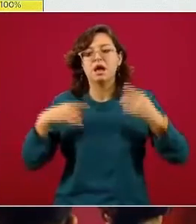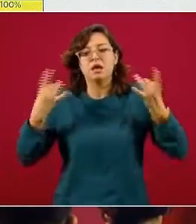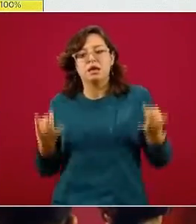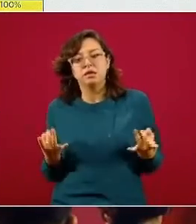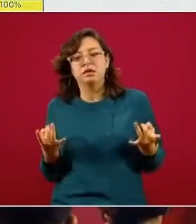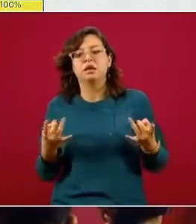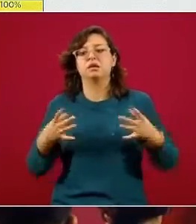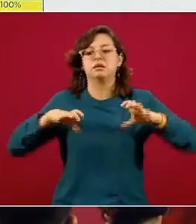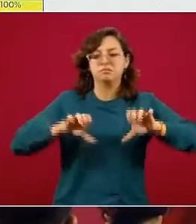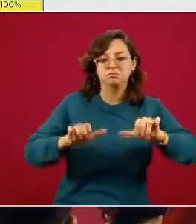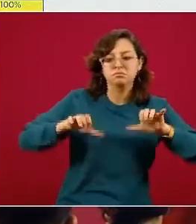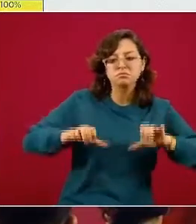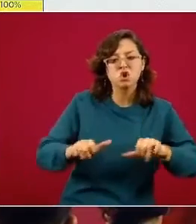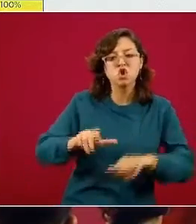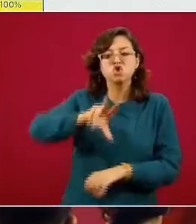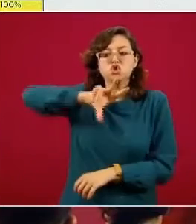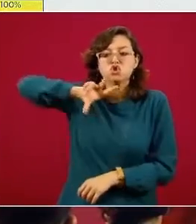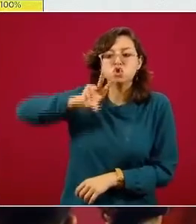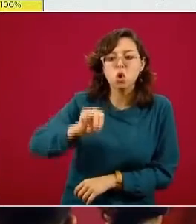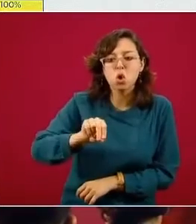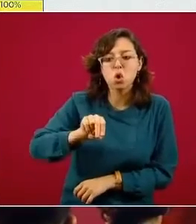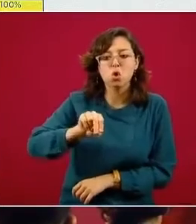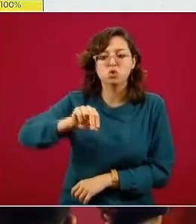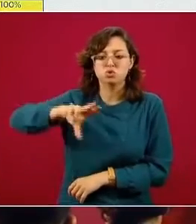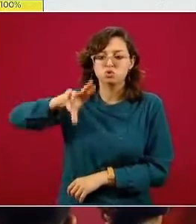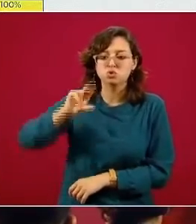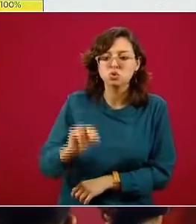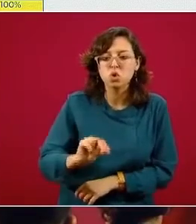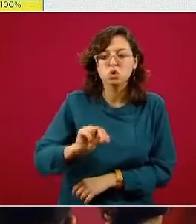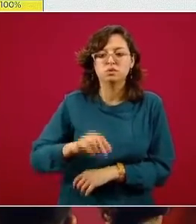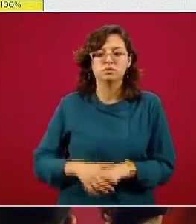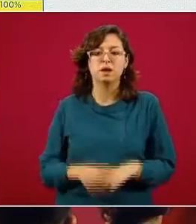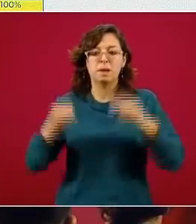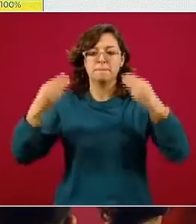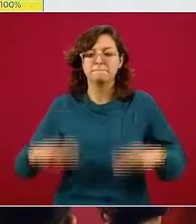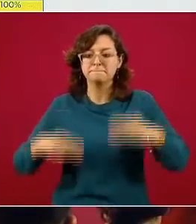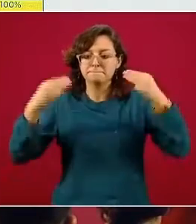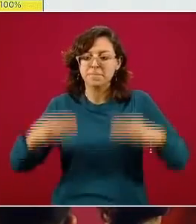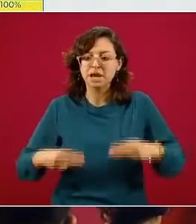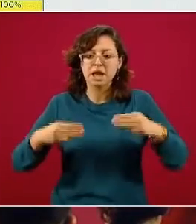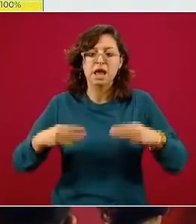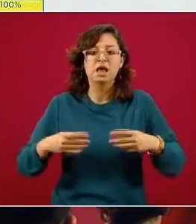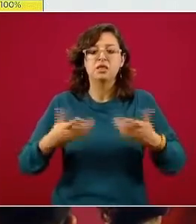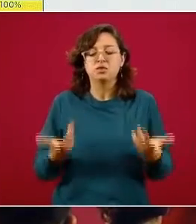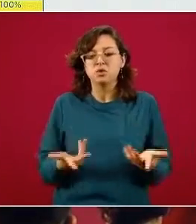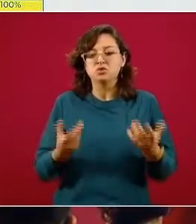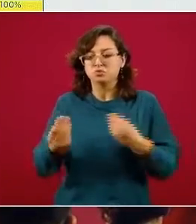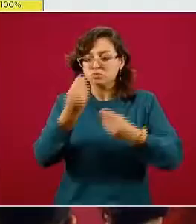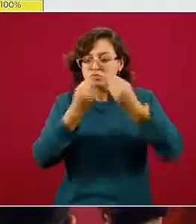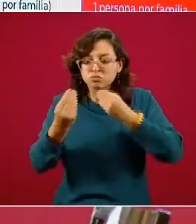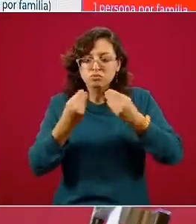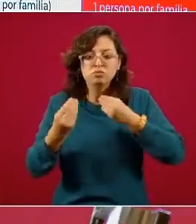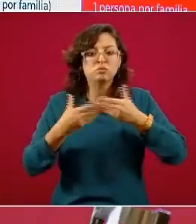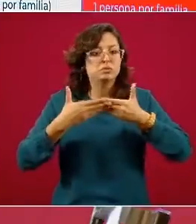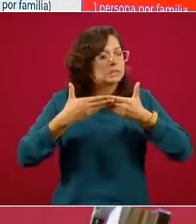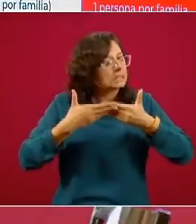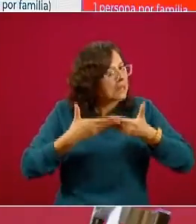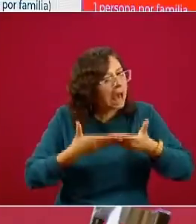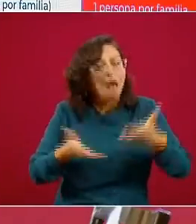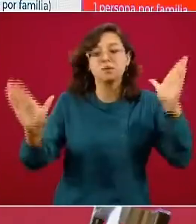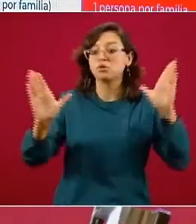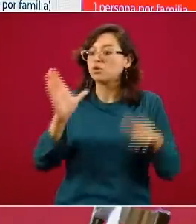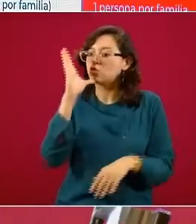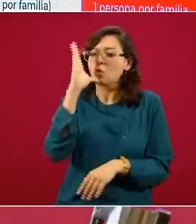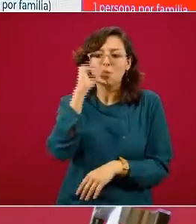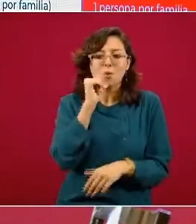masajes suspendidos mercados y supermercados son actividades esenciales no pueden suspender